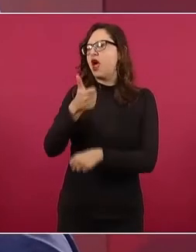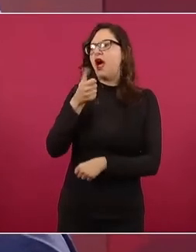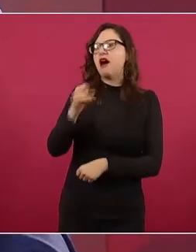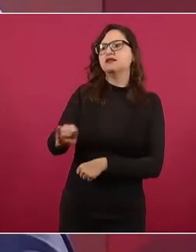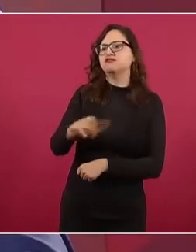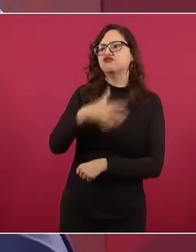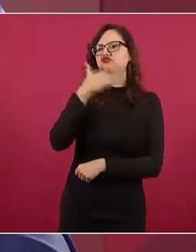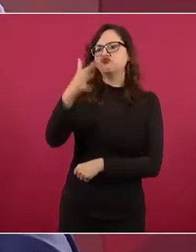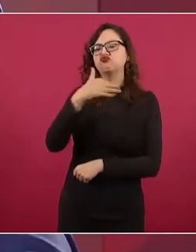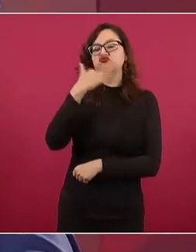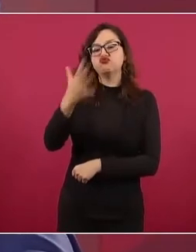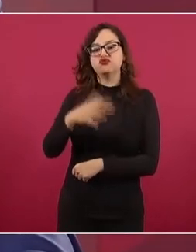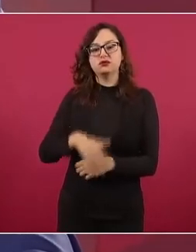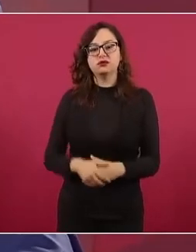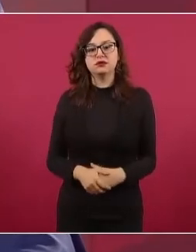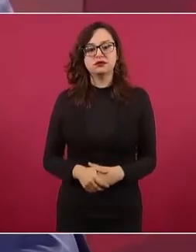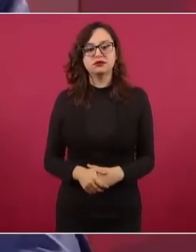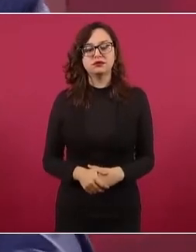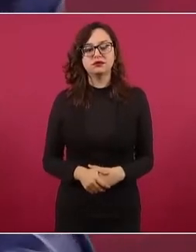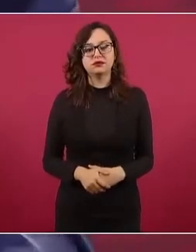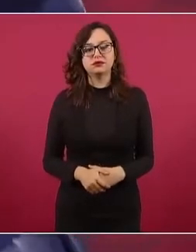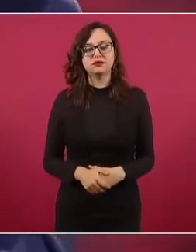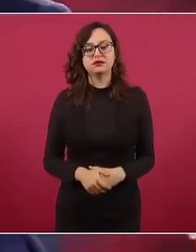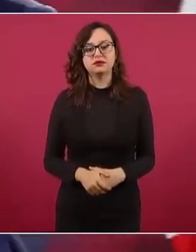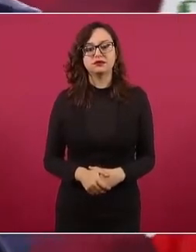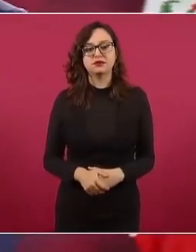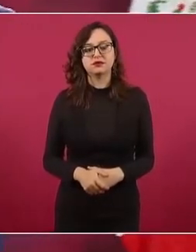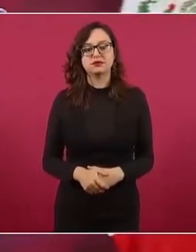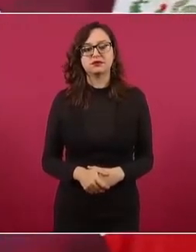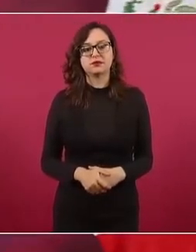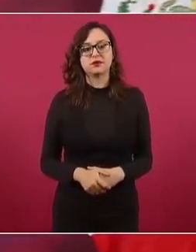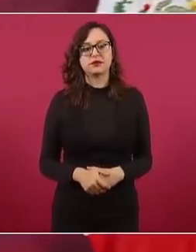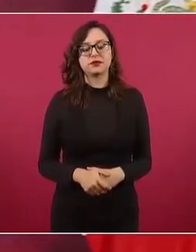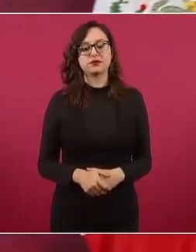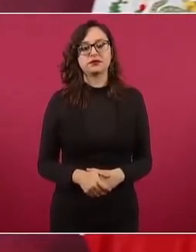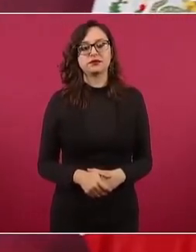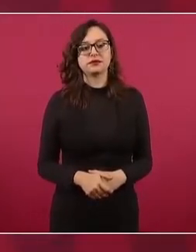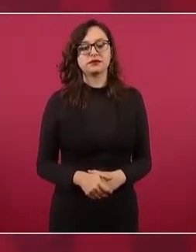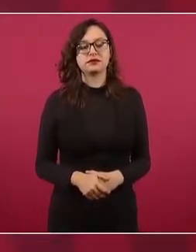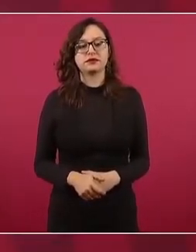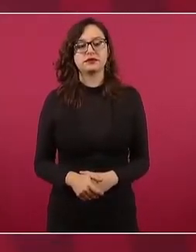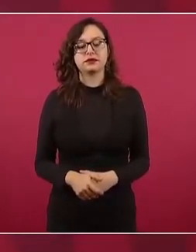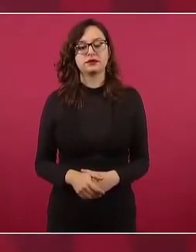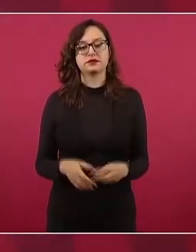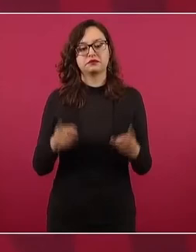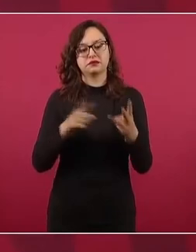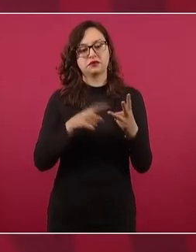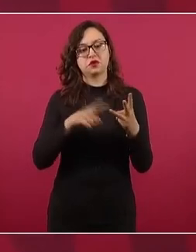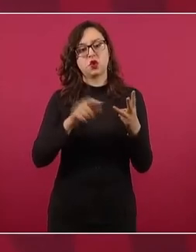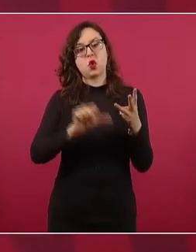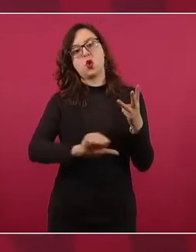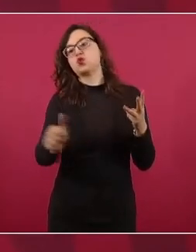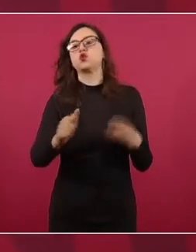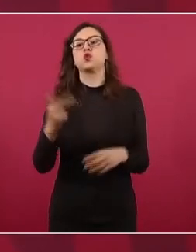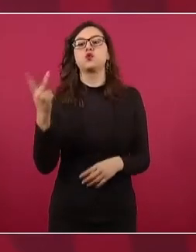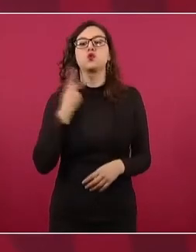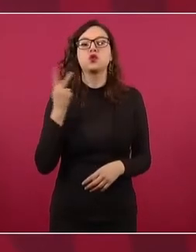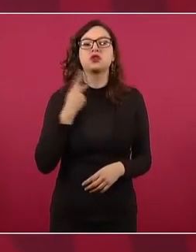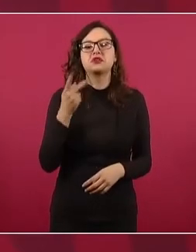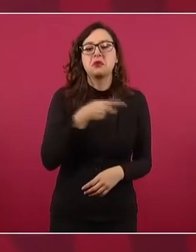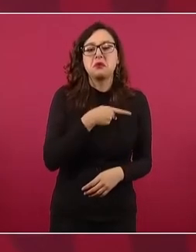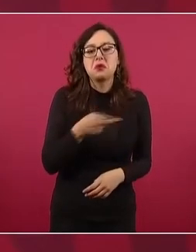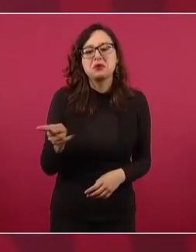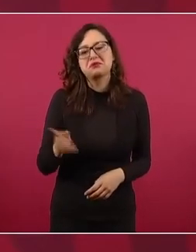Es como la frase célebre de que político pobre, pobre